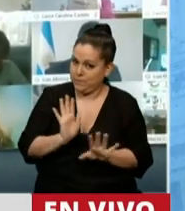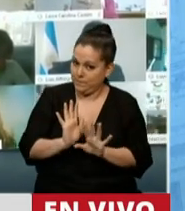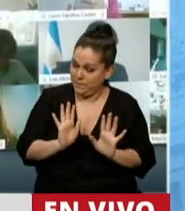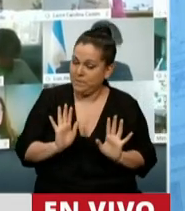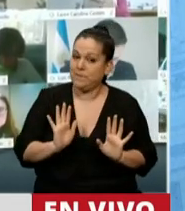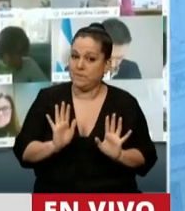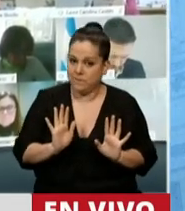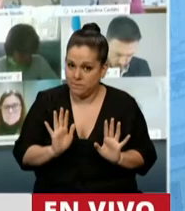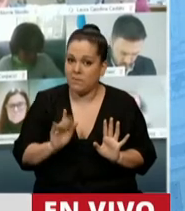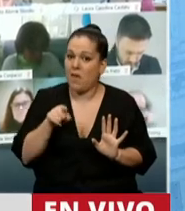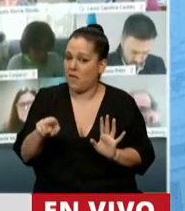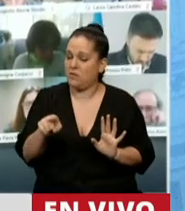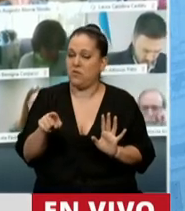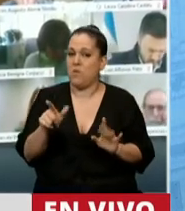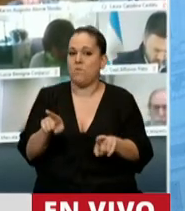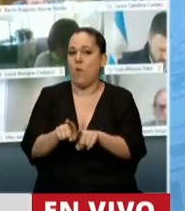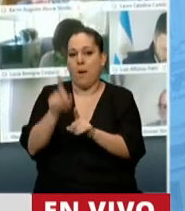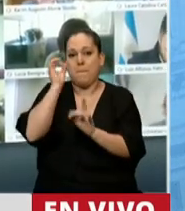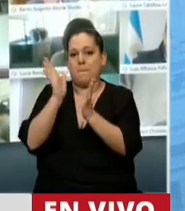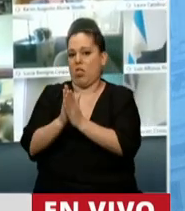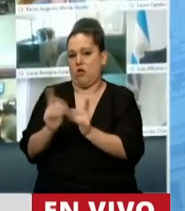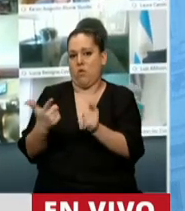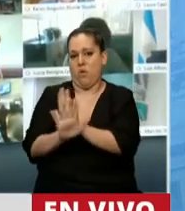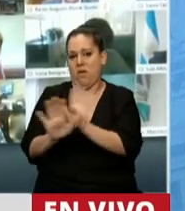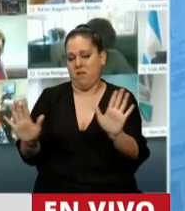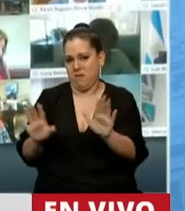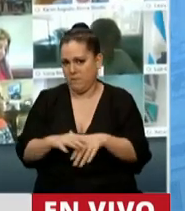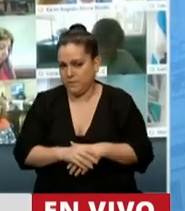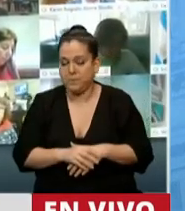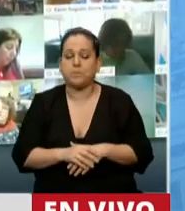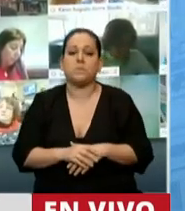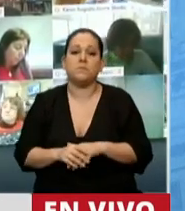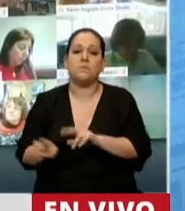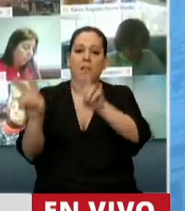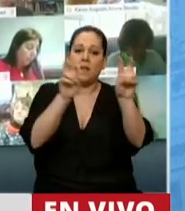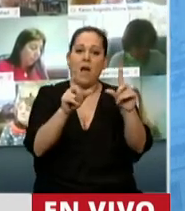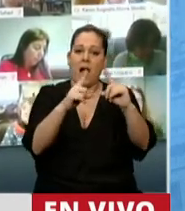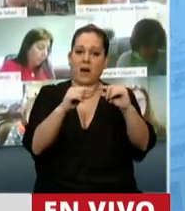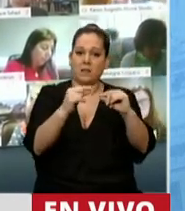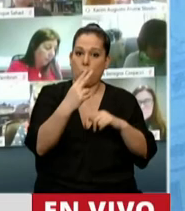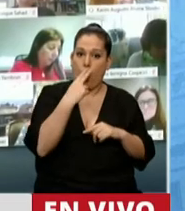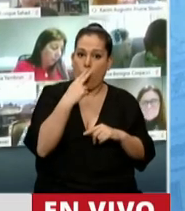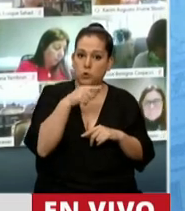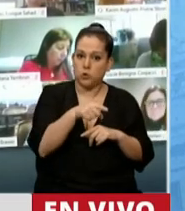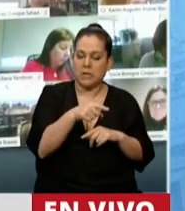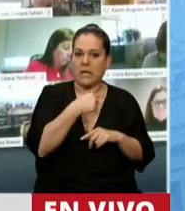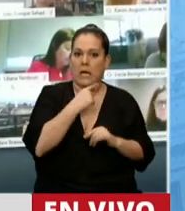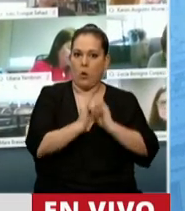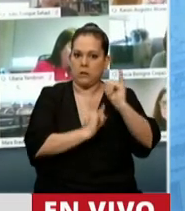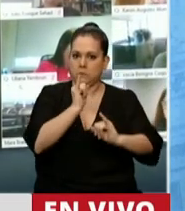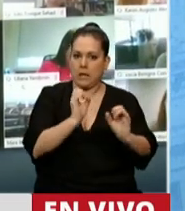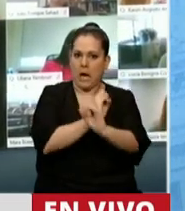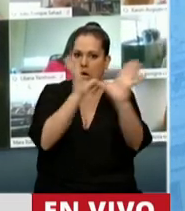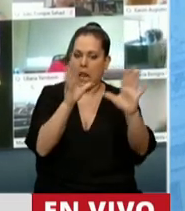inadmisible. Y en el caso del artículo 11, a eso me quiero referir específicamente, es